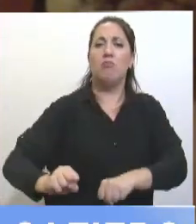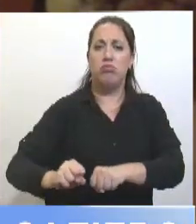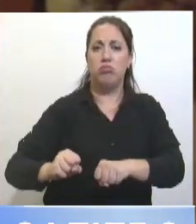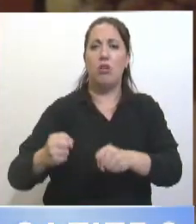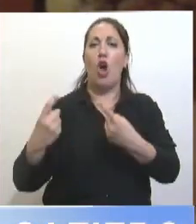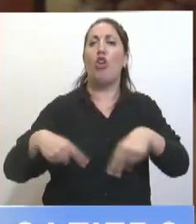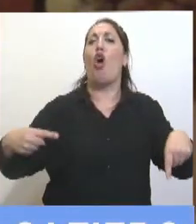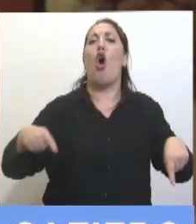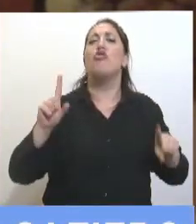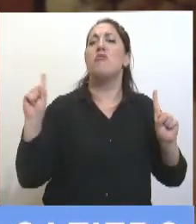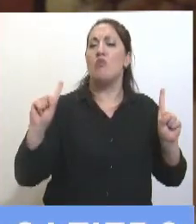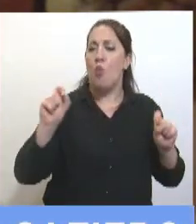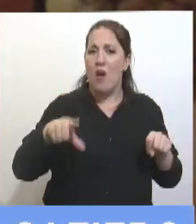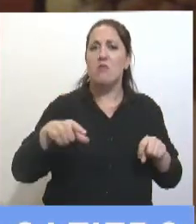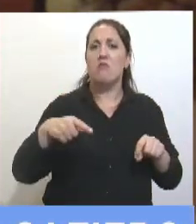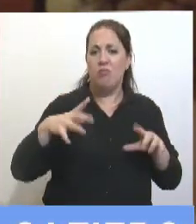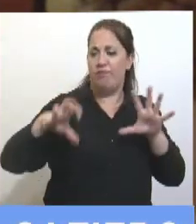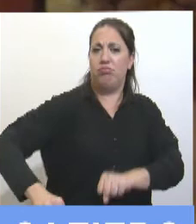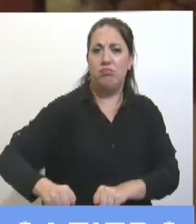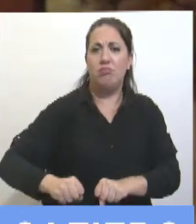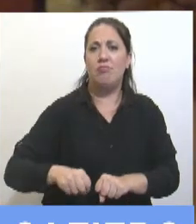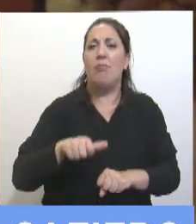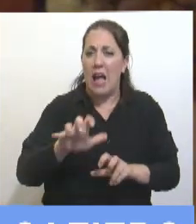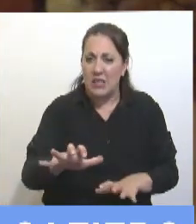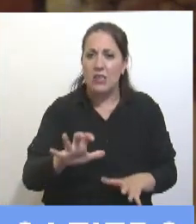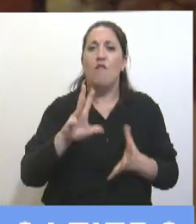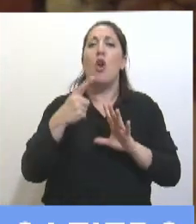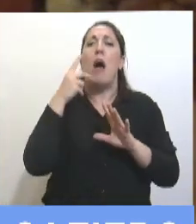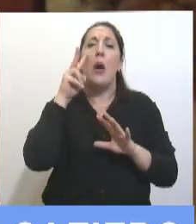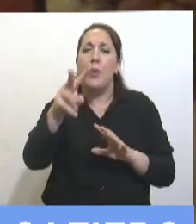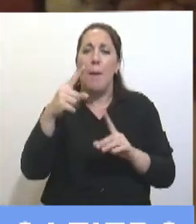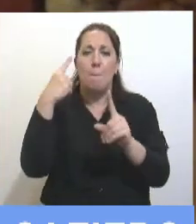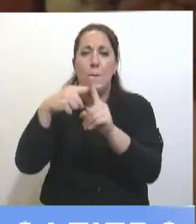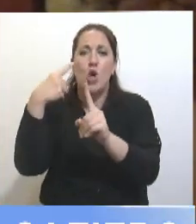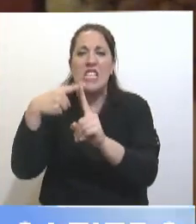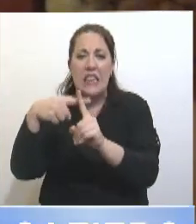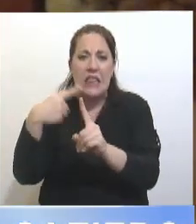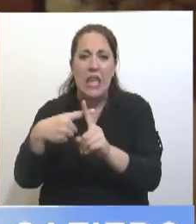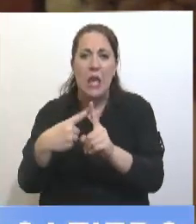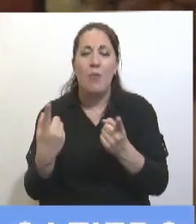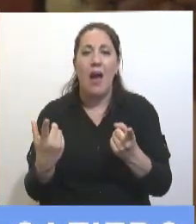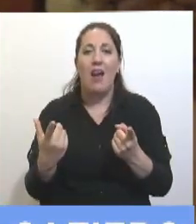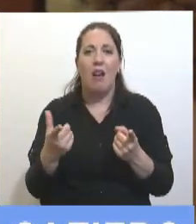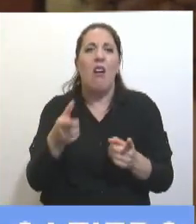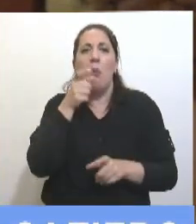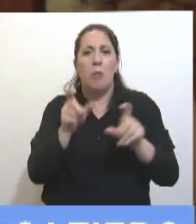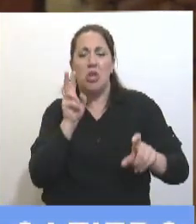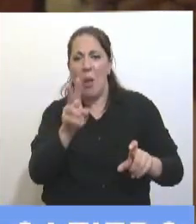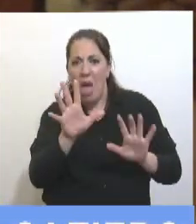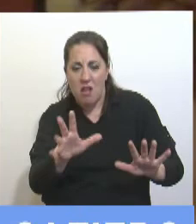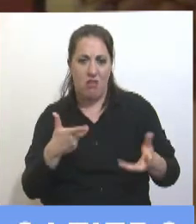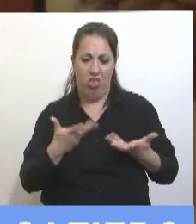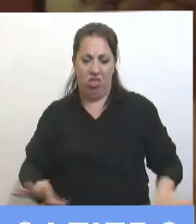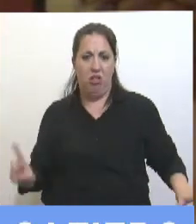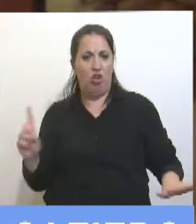de la cosa ajena. No son señales positivas para que la gente quiera invertir. Acá el